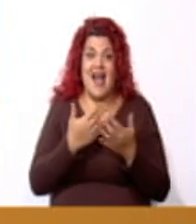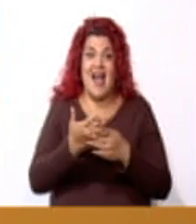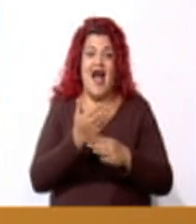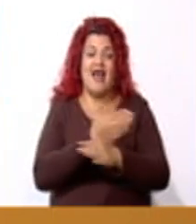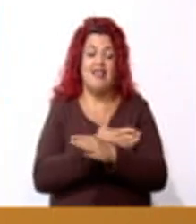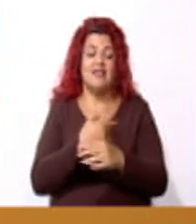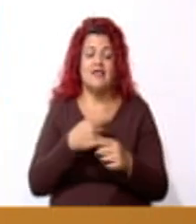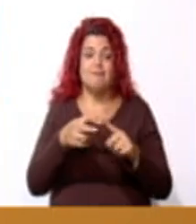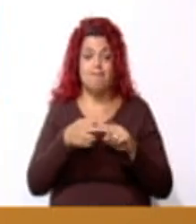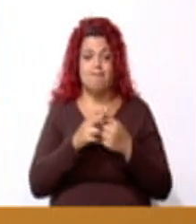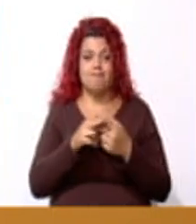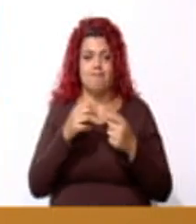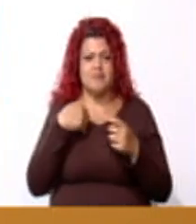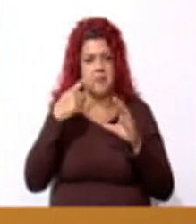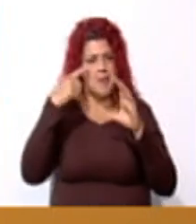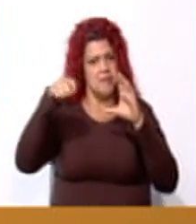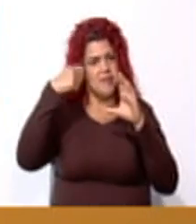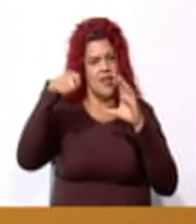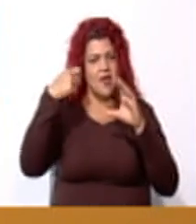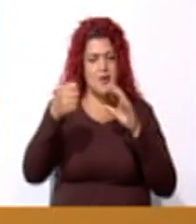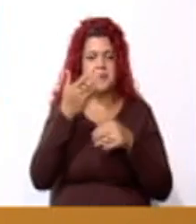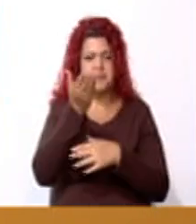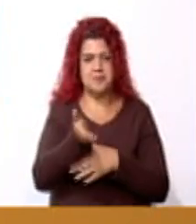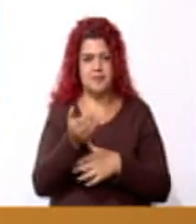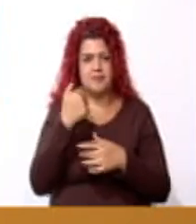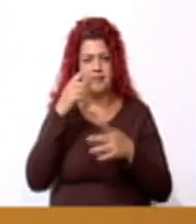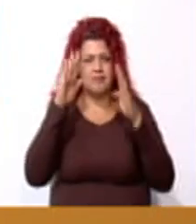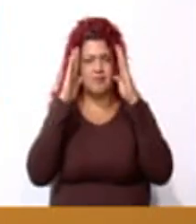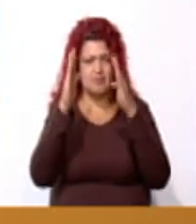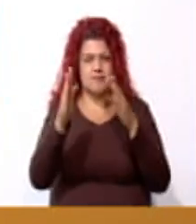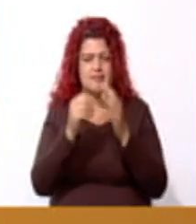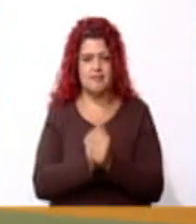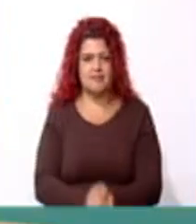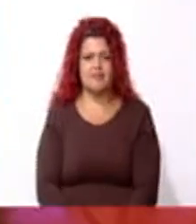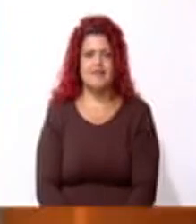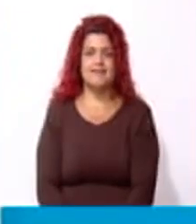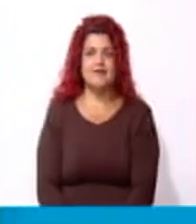siguiente cápsula informativa. Así que presta mucha atención.